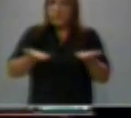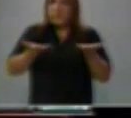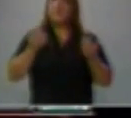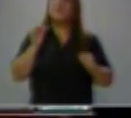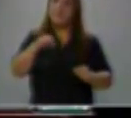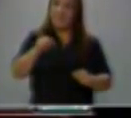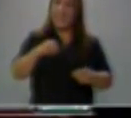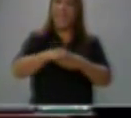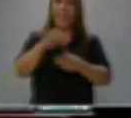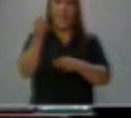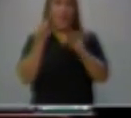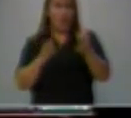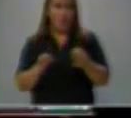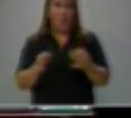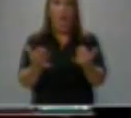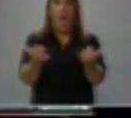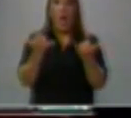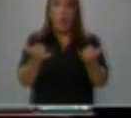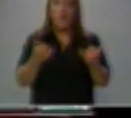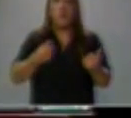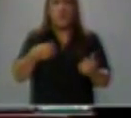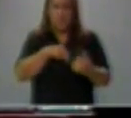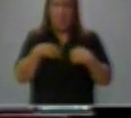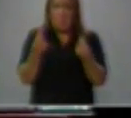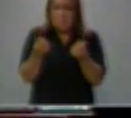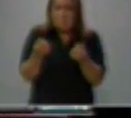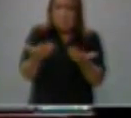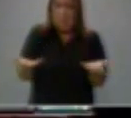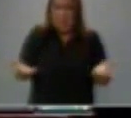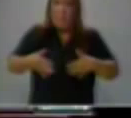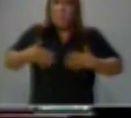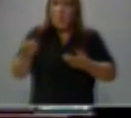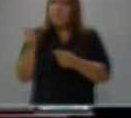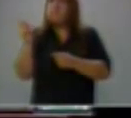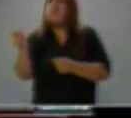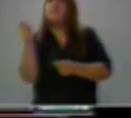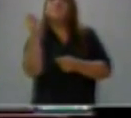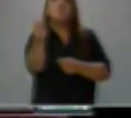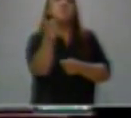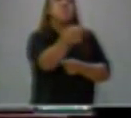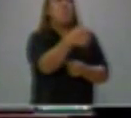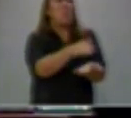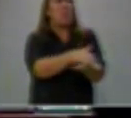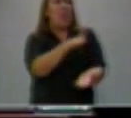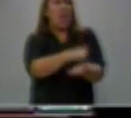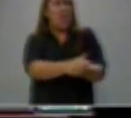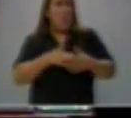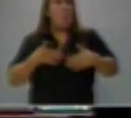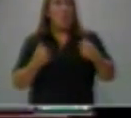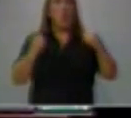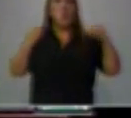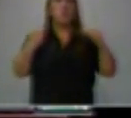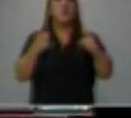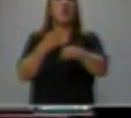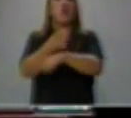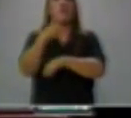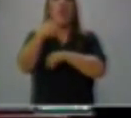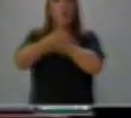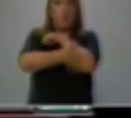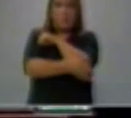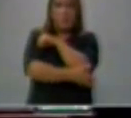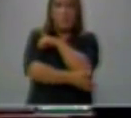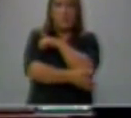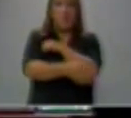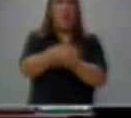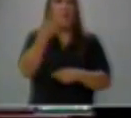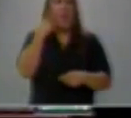encarrilado en la economía. Hoy tenemos los recursos para distribuir más y enfrentar la pobreza, reducir las